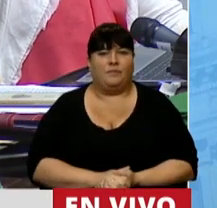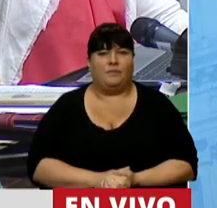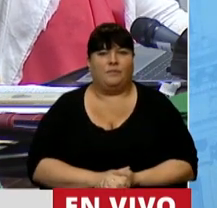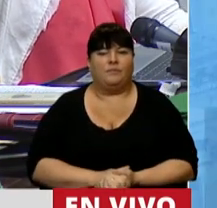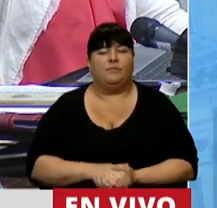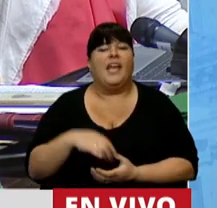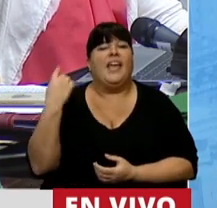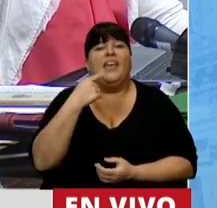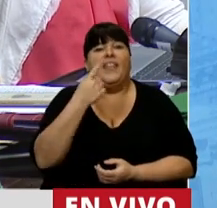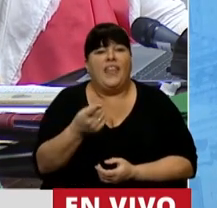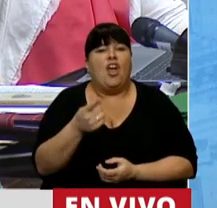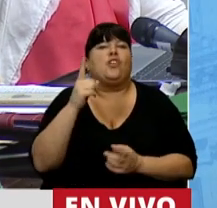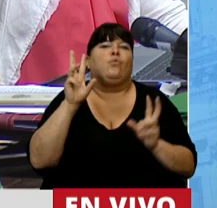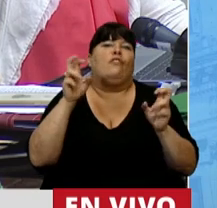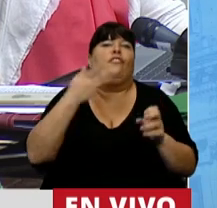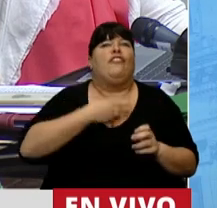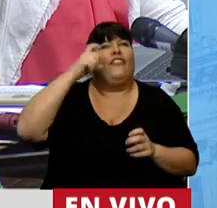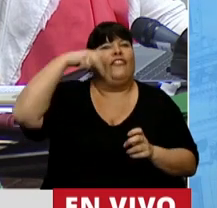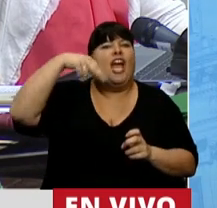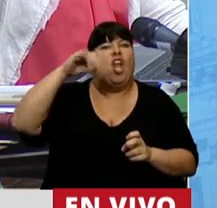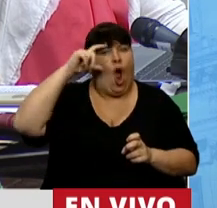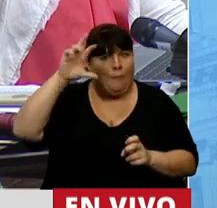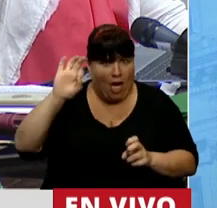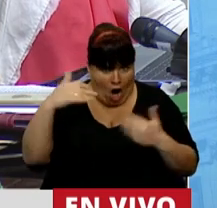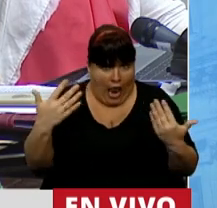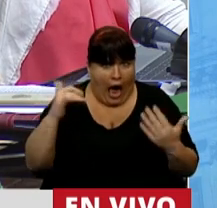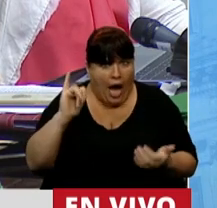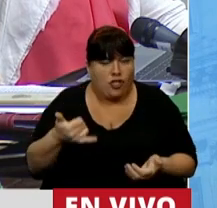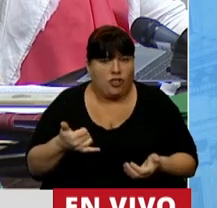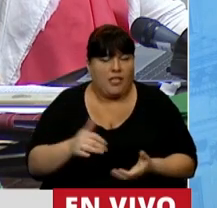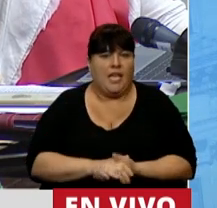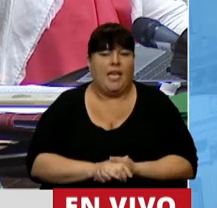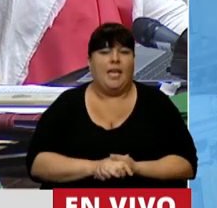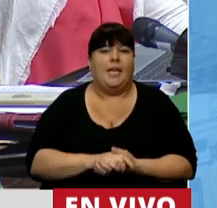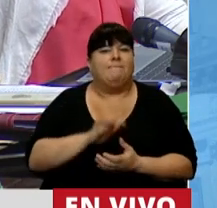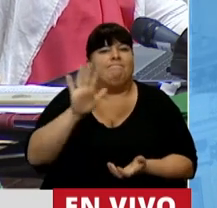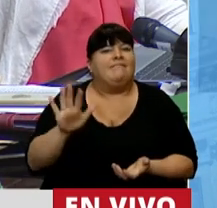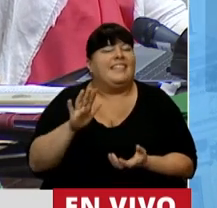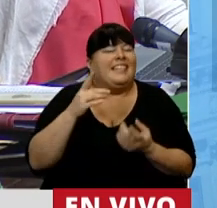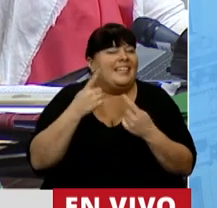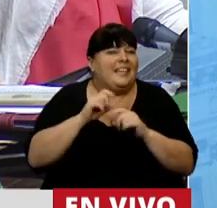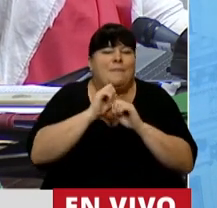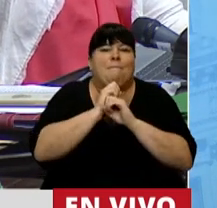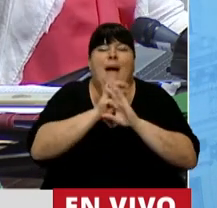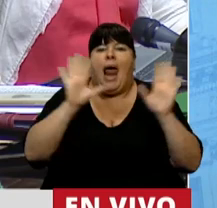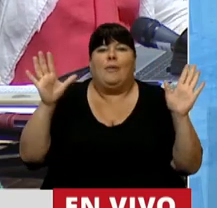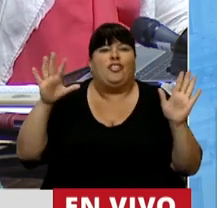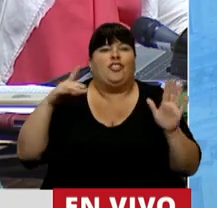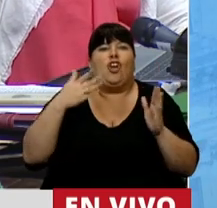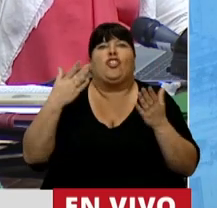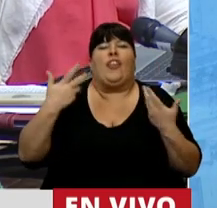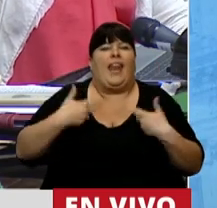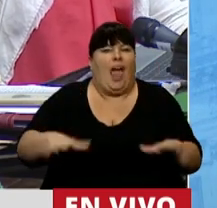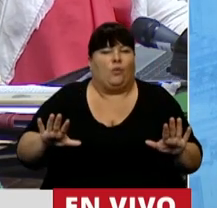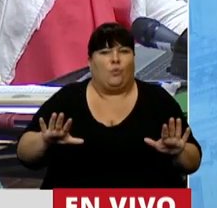Se dijo que se trata de un fenómeno. Claro que es un fenómeno. El misterio más maravilloso de nuestro